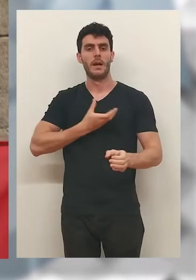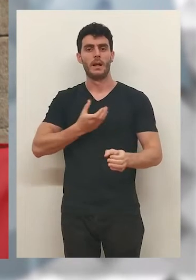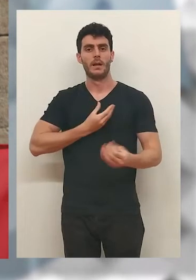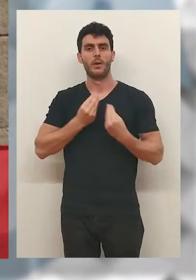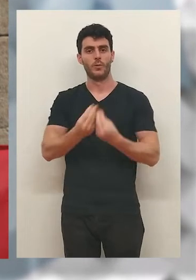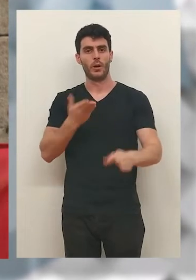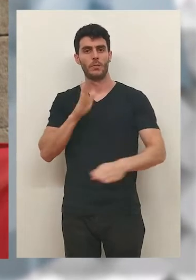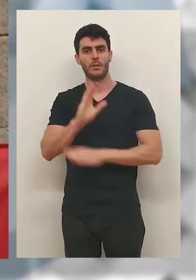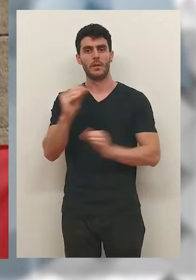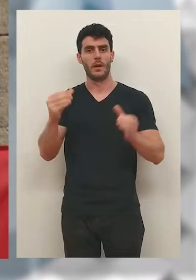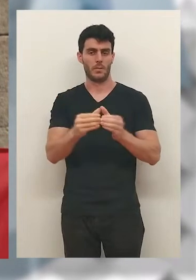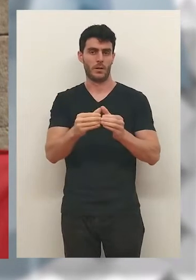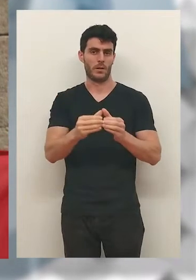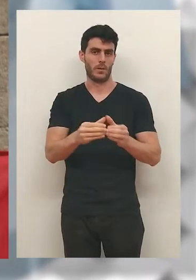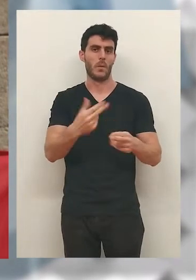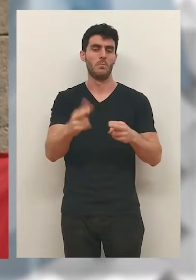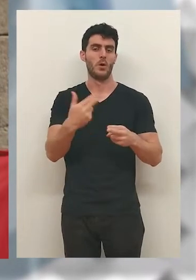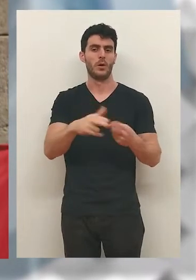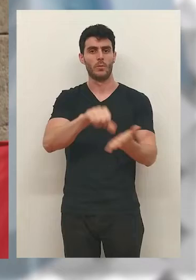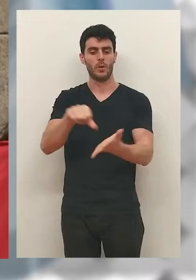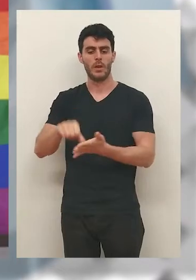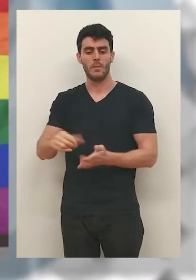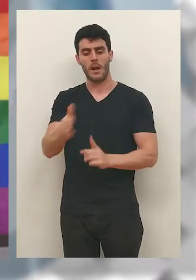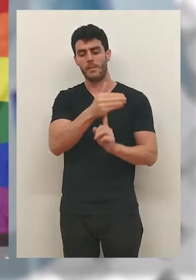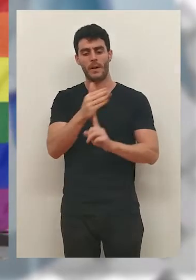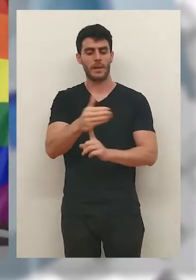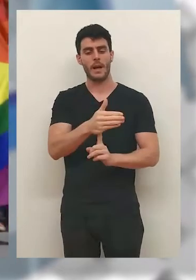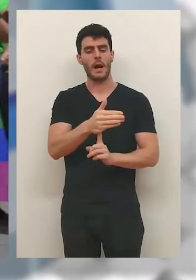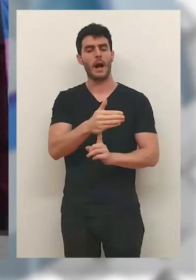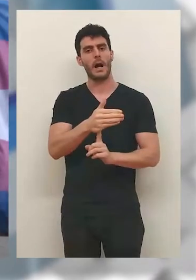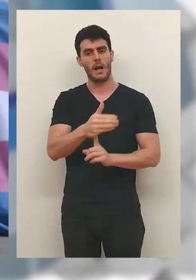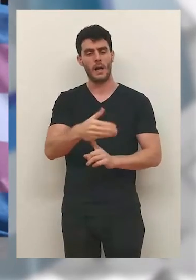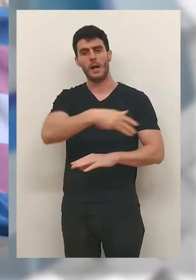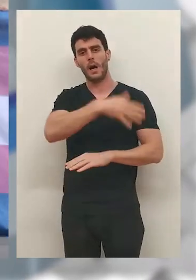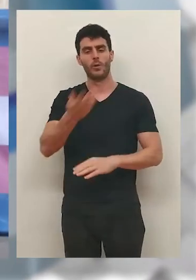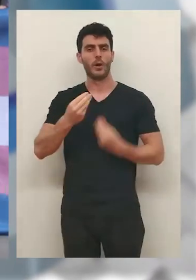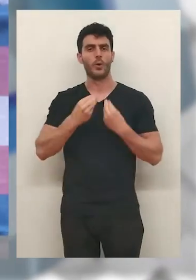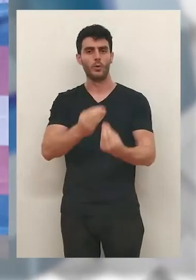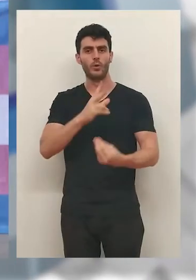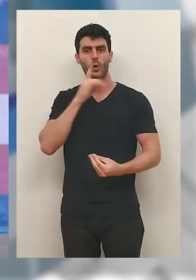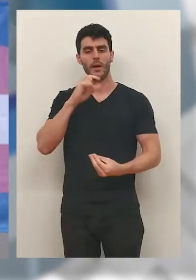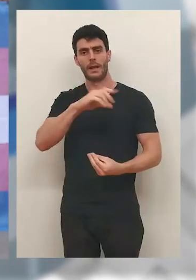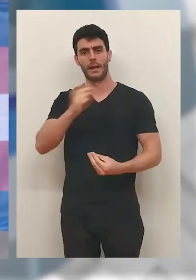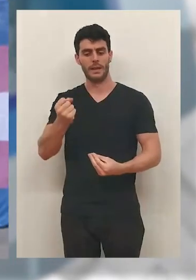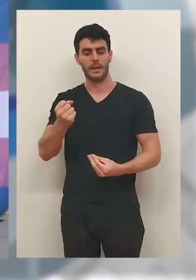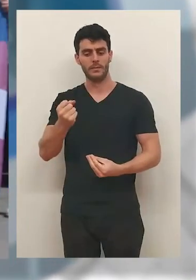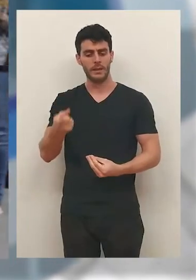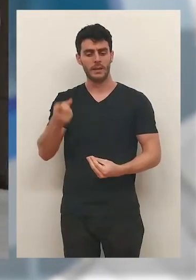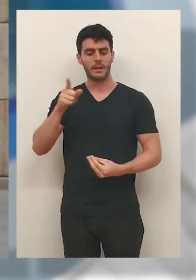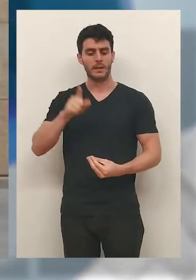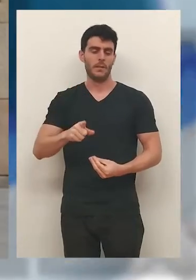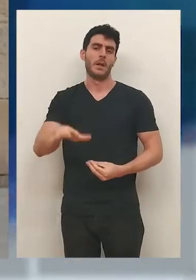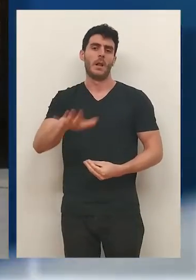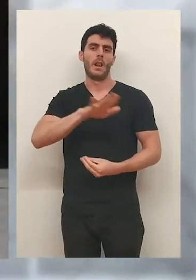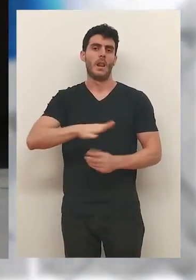reivindicativa. El alcalde, acompañado de diferentes representantes de los grupos municipales, ha desplegado la bandera arcoiris junto a los miembros de Gilda. Una acción